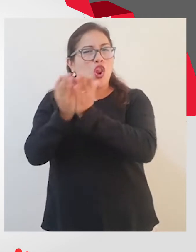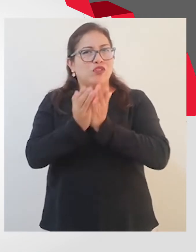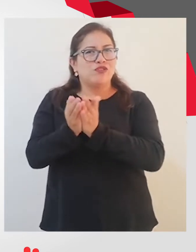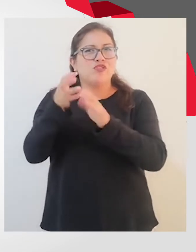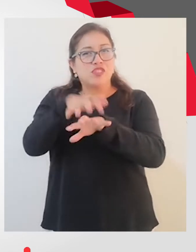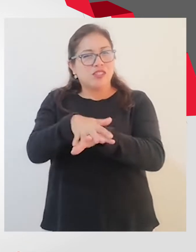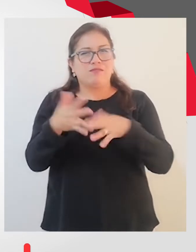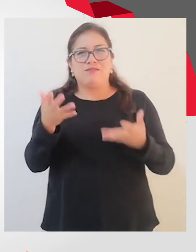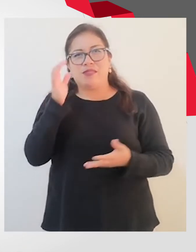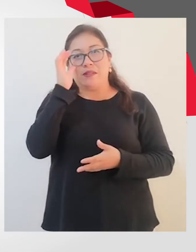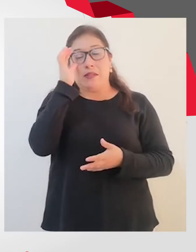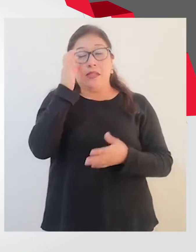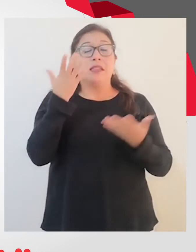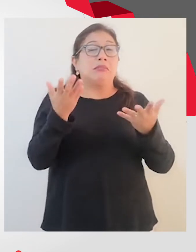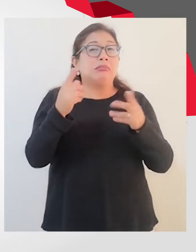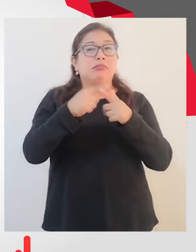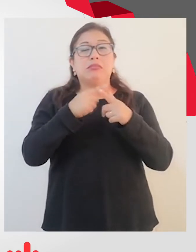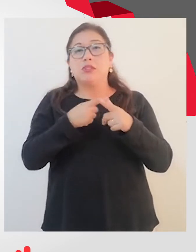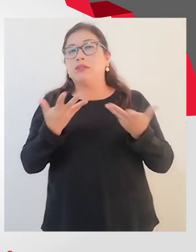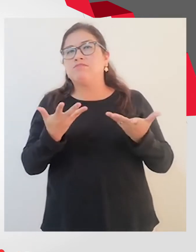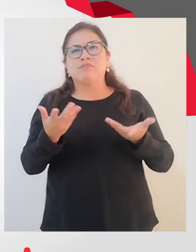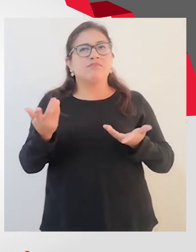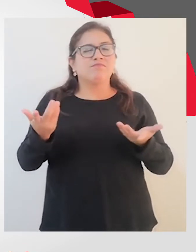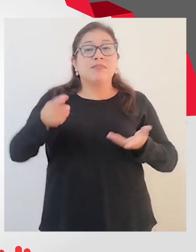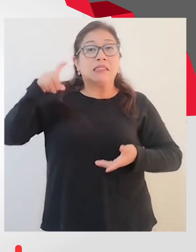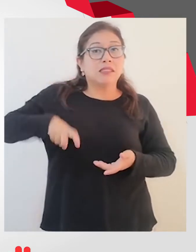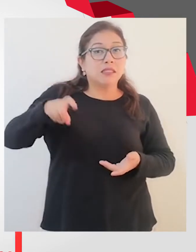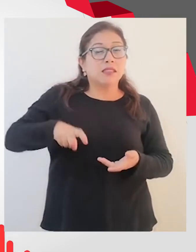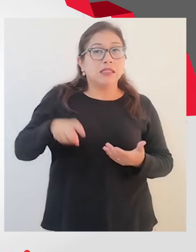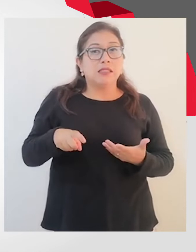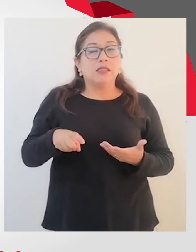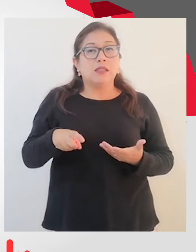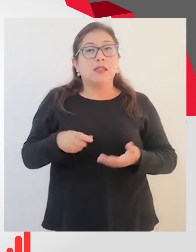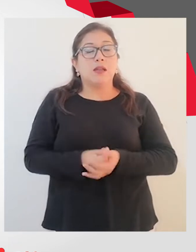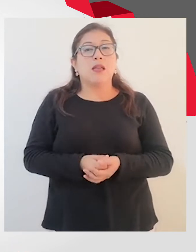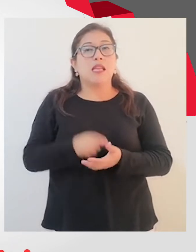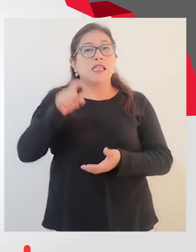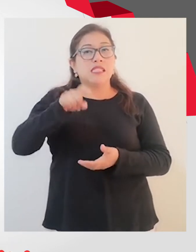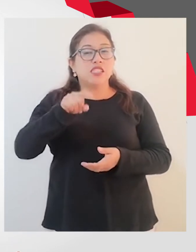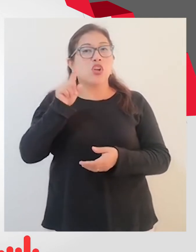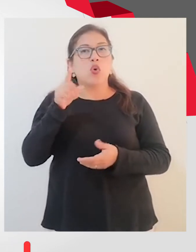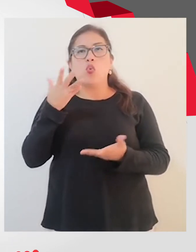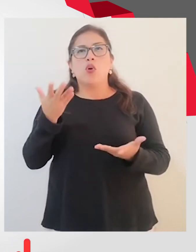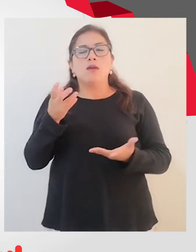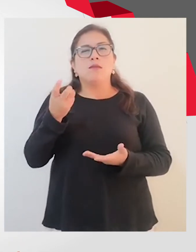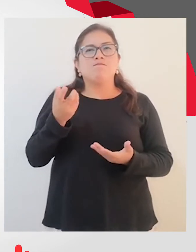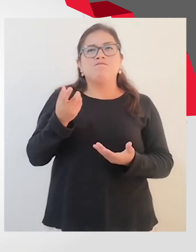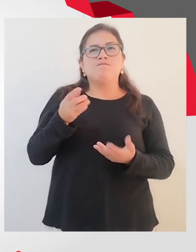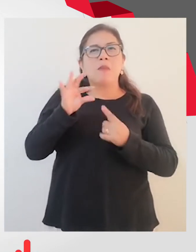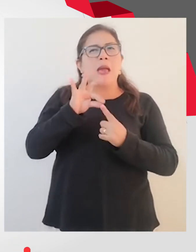inclusiva. Y entonces necesitan tener un especial